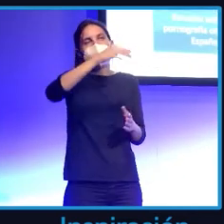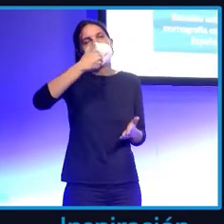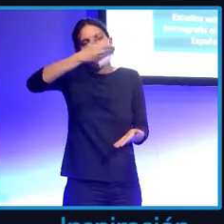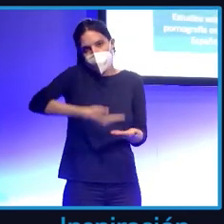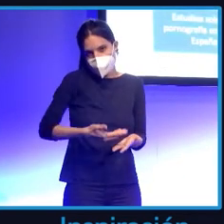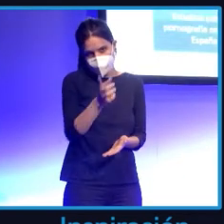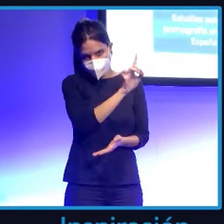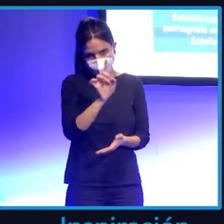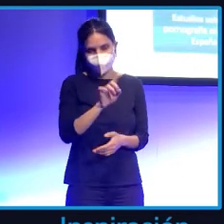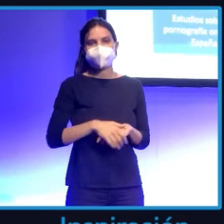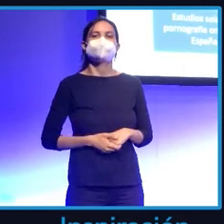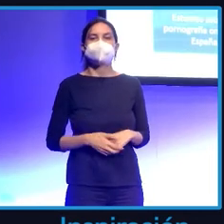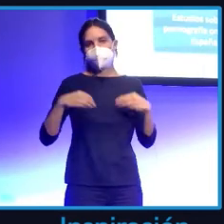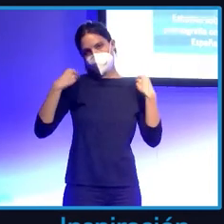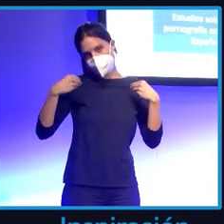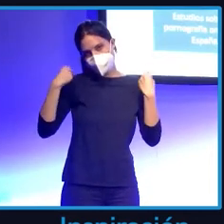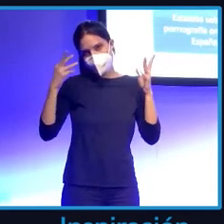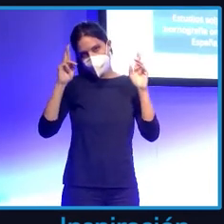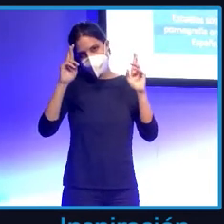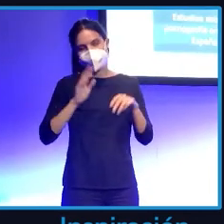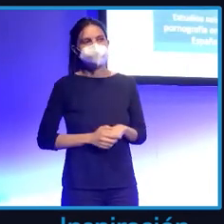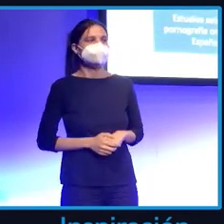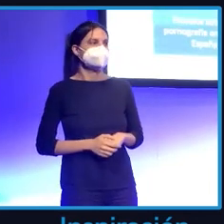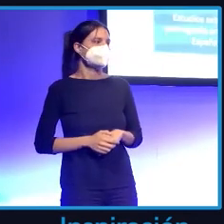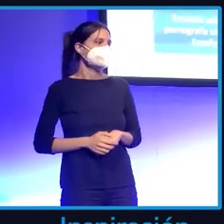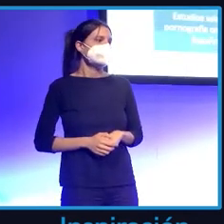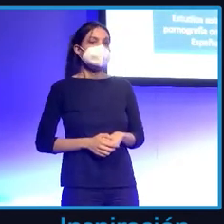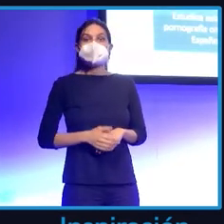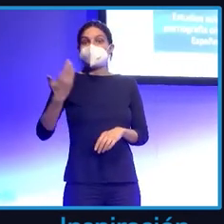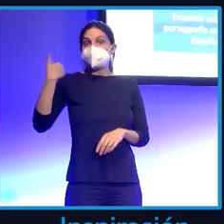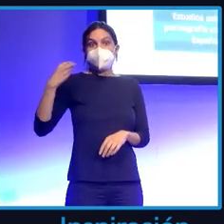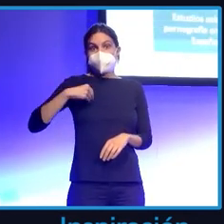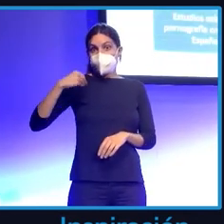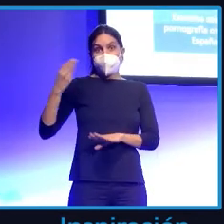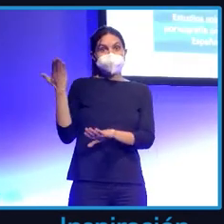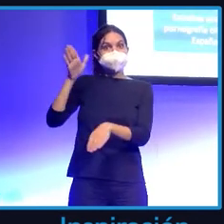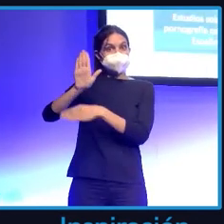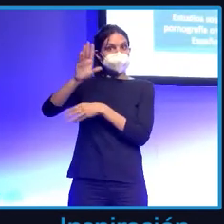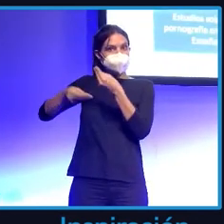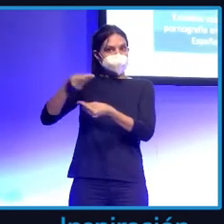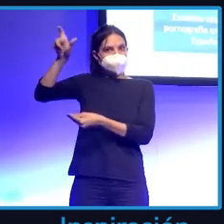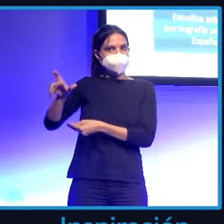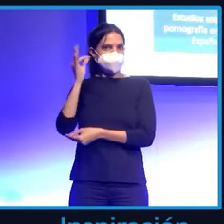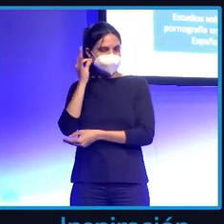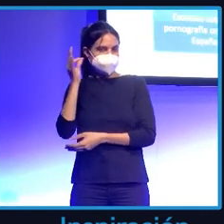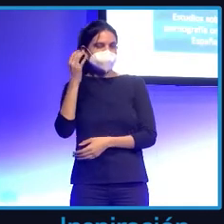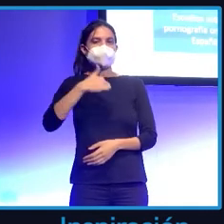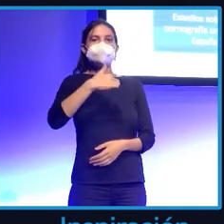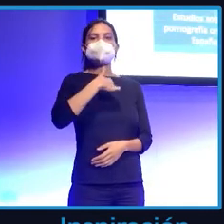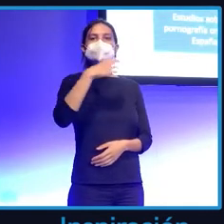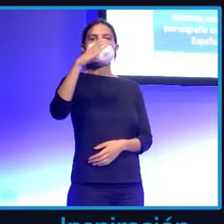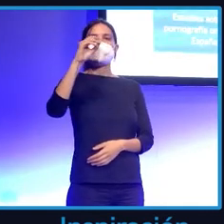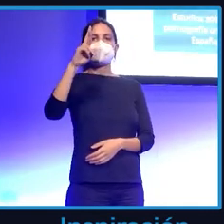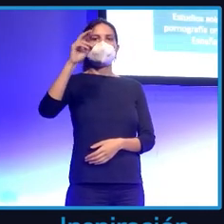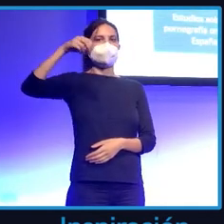Antes de nada, bueno, aparte de la presentación, la gran presentación que me hecho Leticia, yo soy Jorge Coronado, soy CEO de la empresa